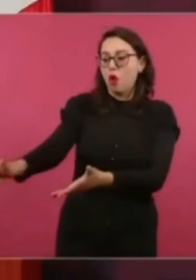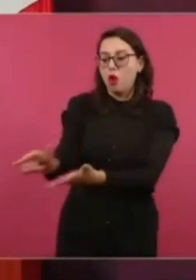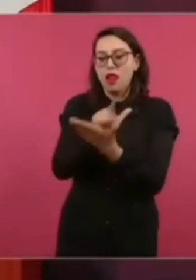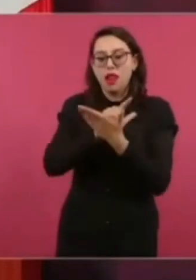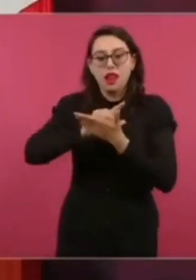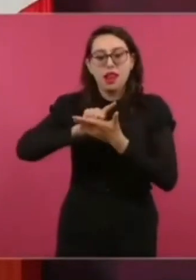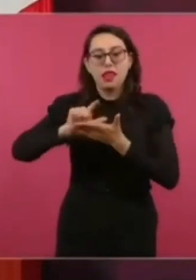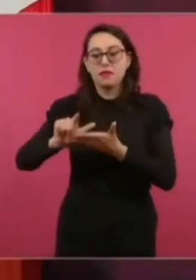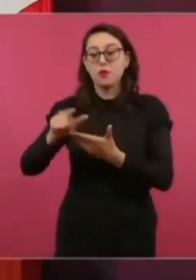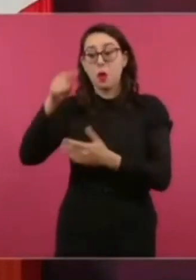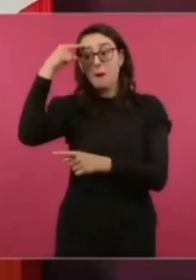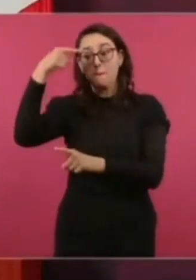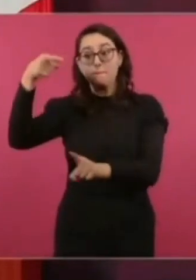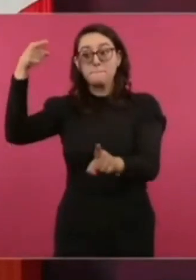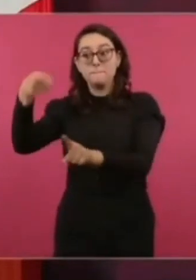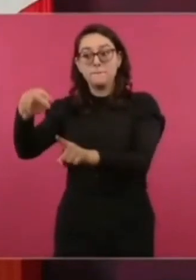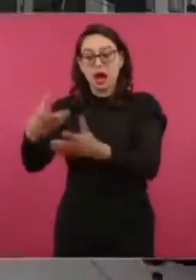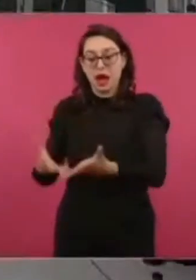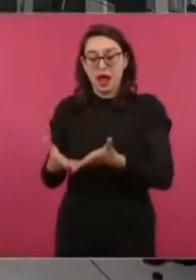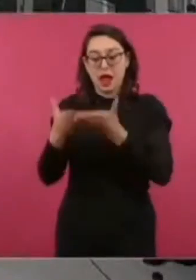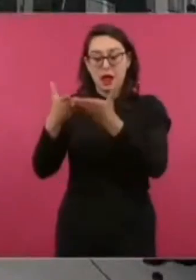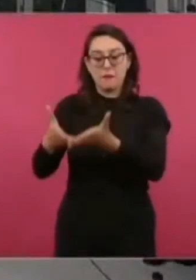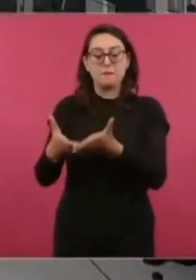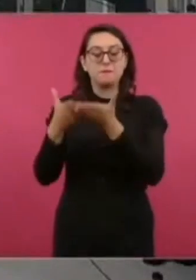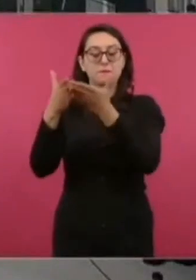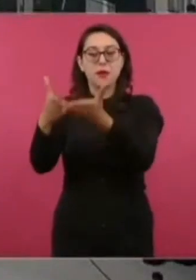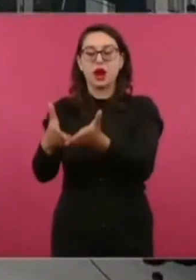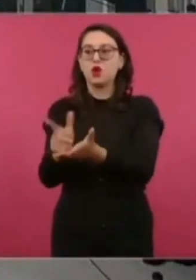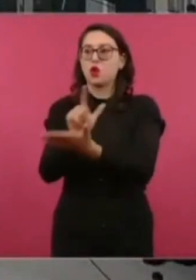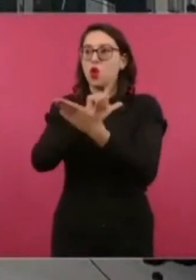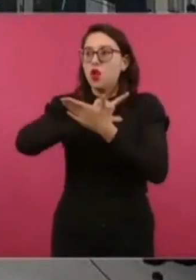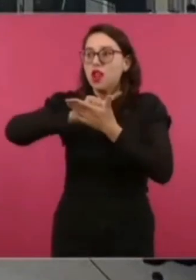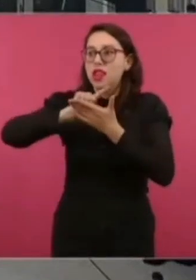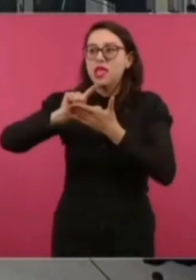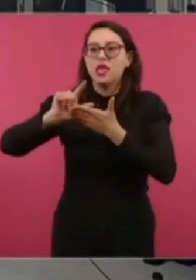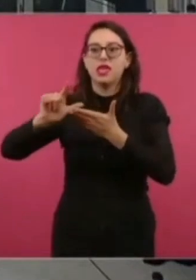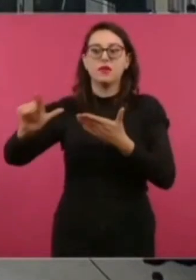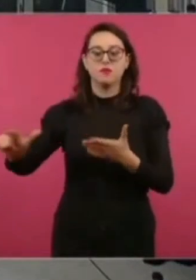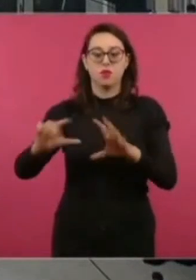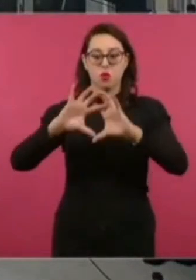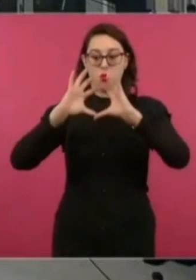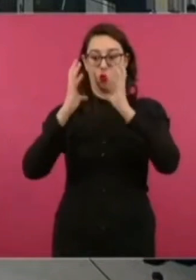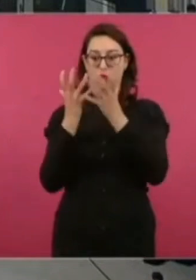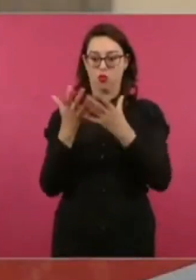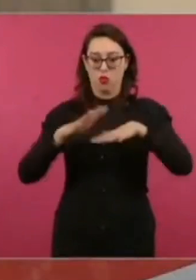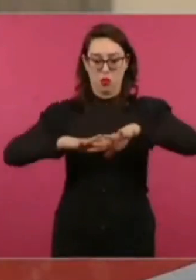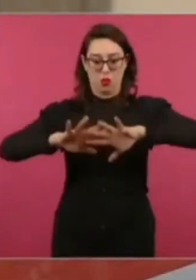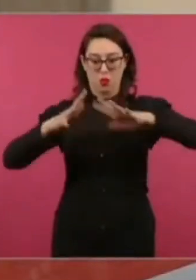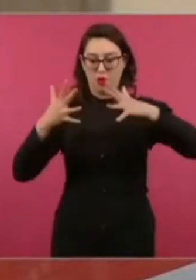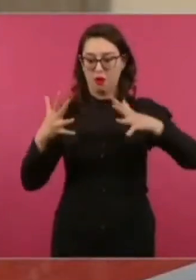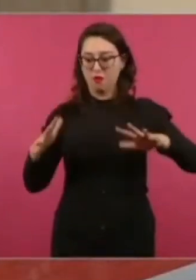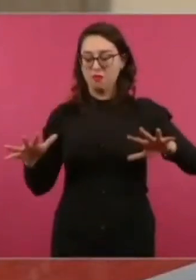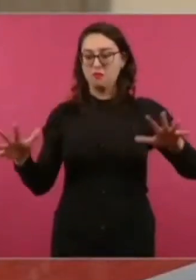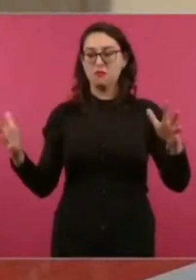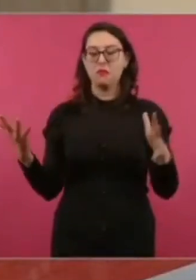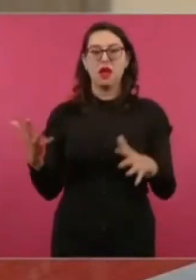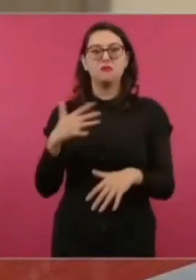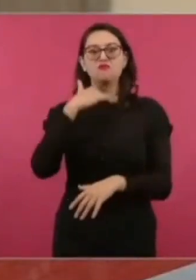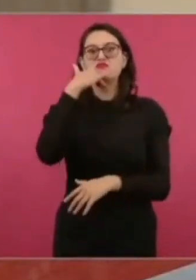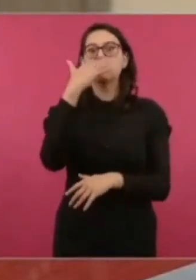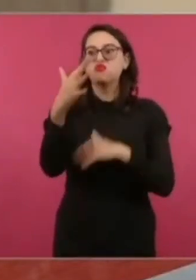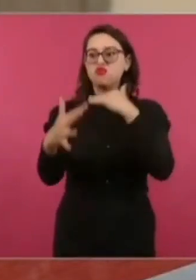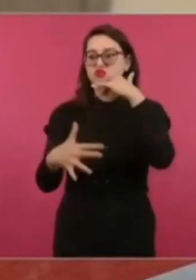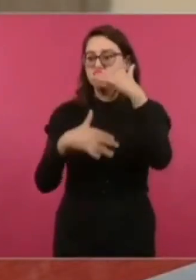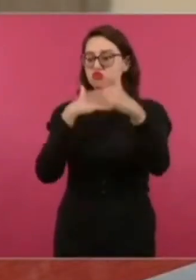transiten por los mares del mundo contaminando por la gran cantidad de hidrocarburos que consumen.